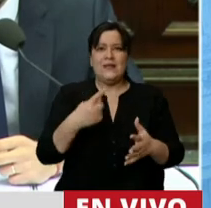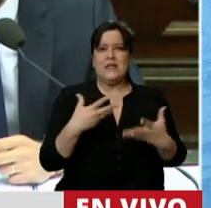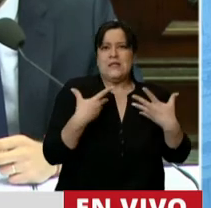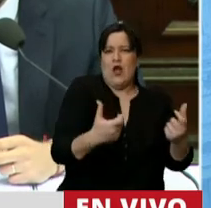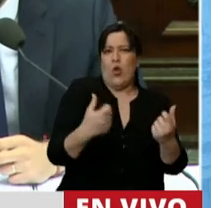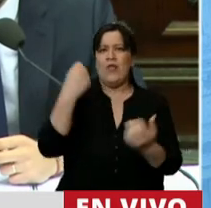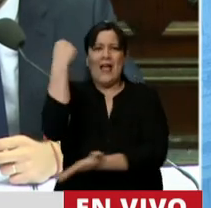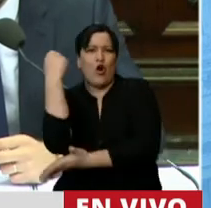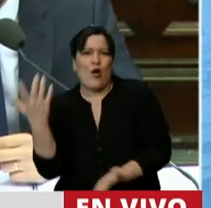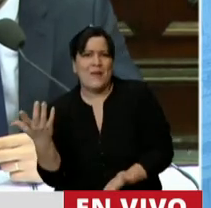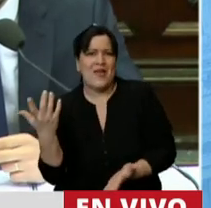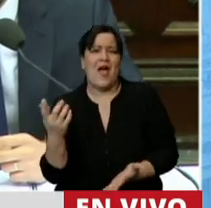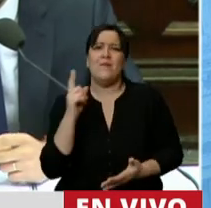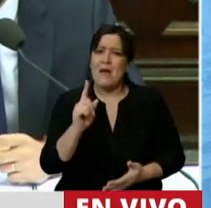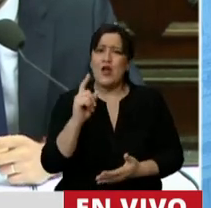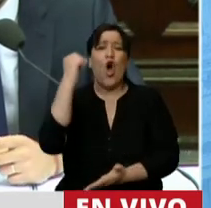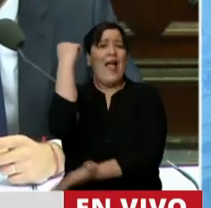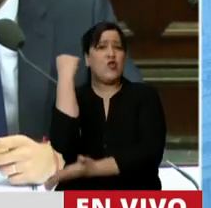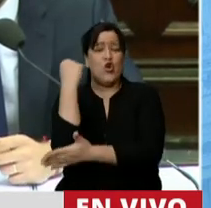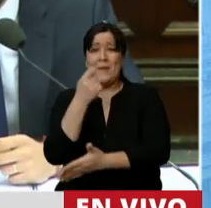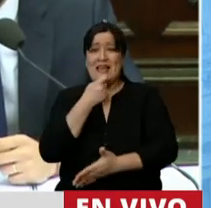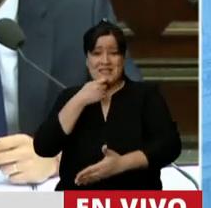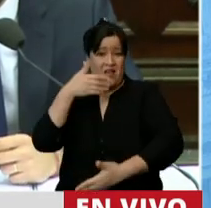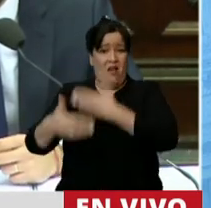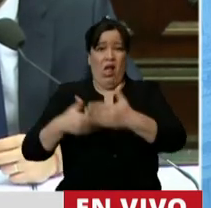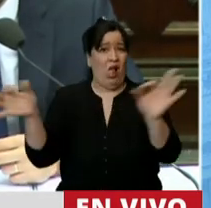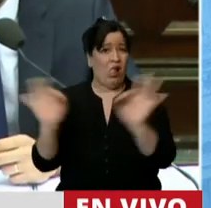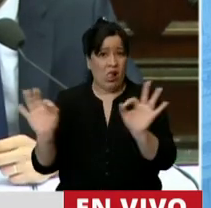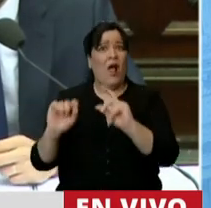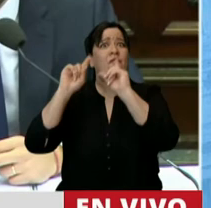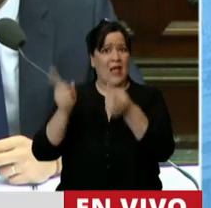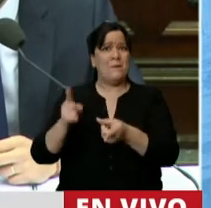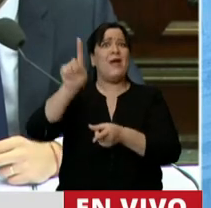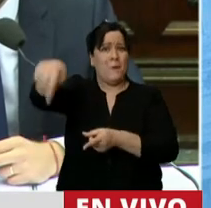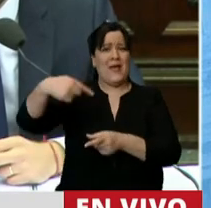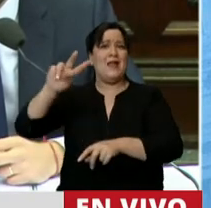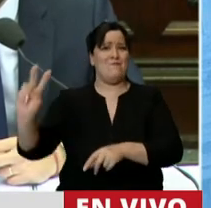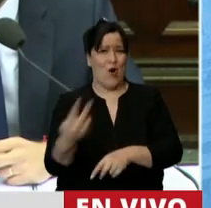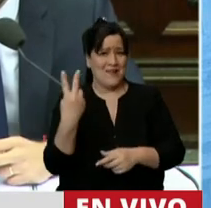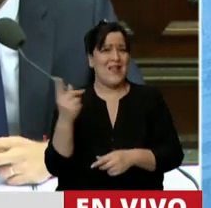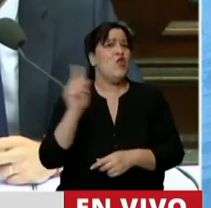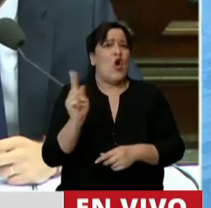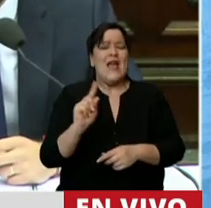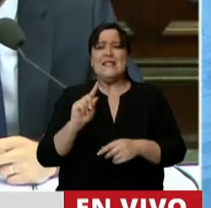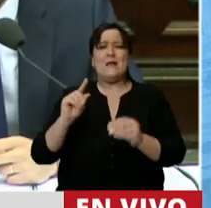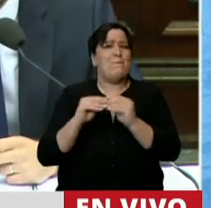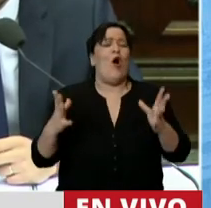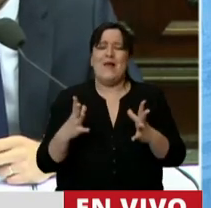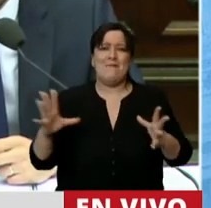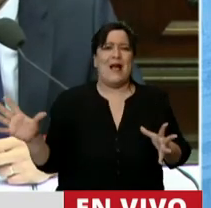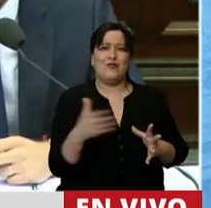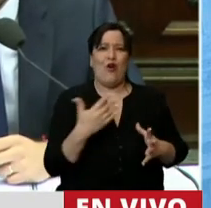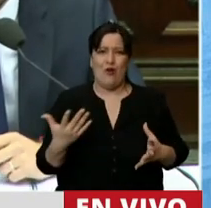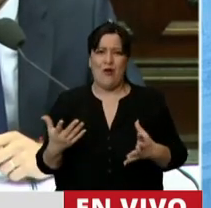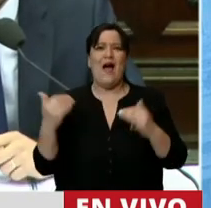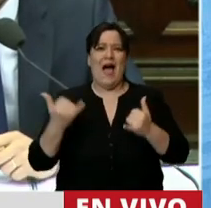Y que la economía también mata si no se pone en marcha. Entonces es un problema de todos. No lo metamos como un lío